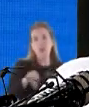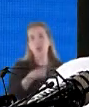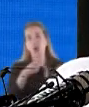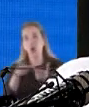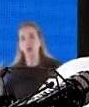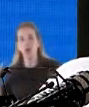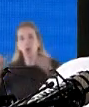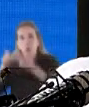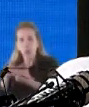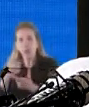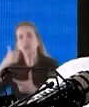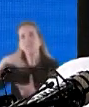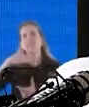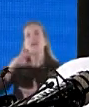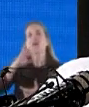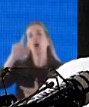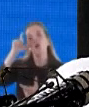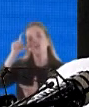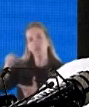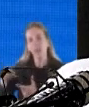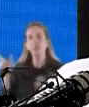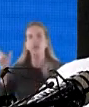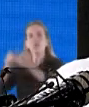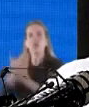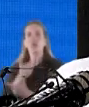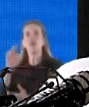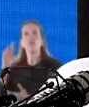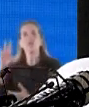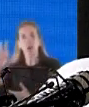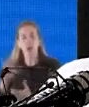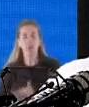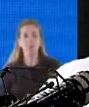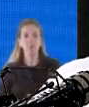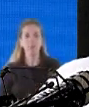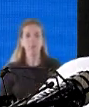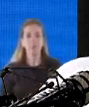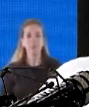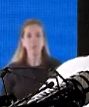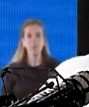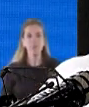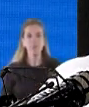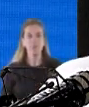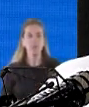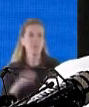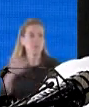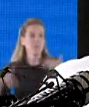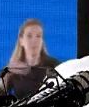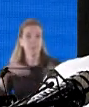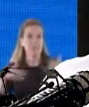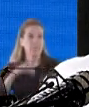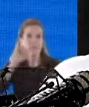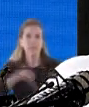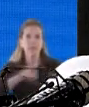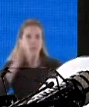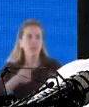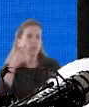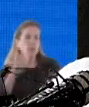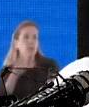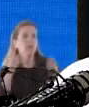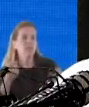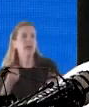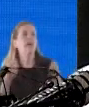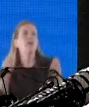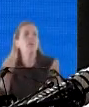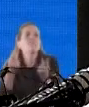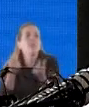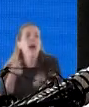gobernanza global y de un compromiso. Para eso hace falta mucha conciencia, es decir, que la gente no entienda que esto que tú estás diciendo no es